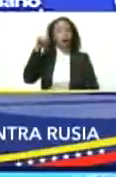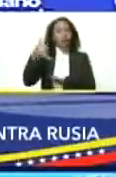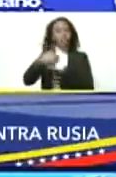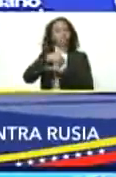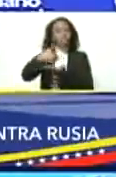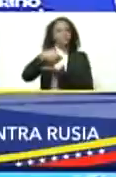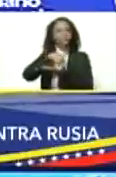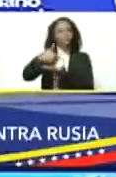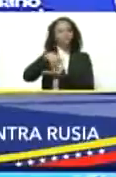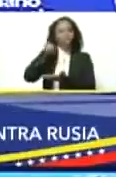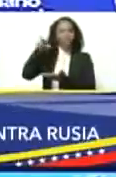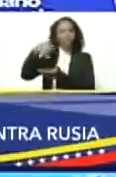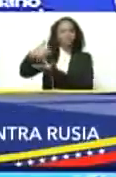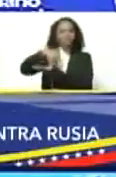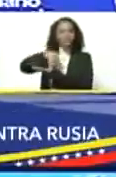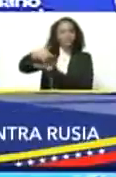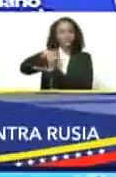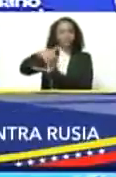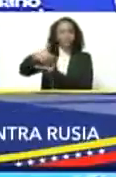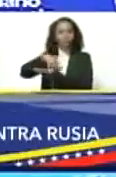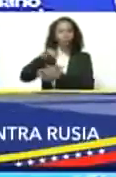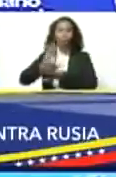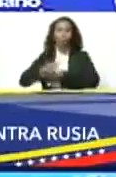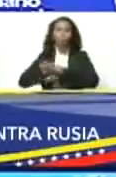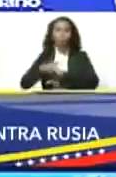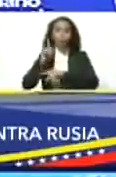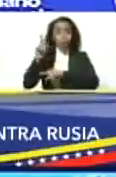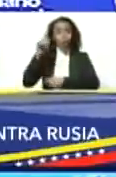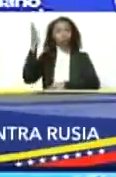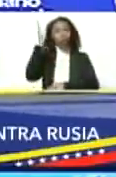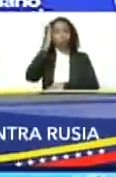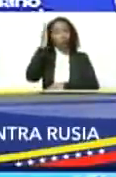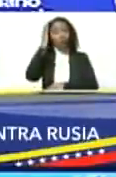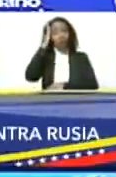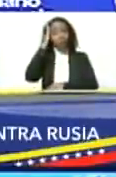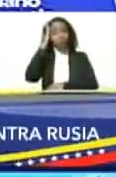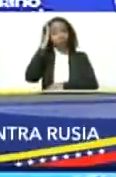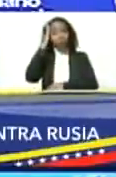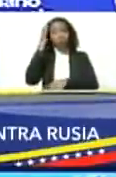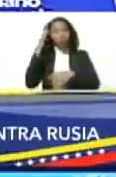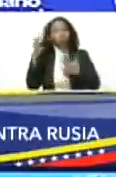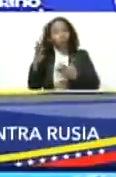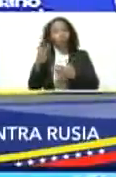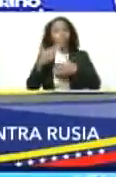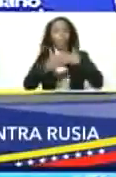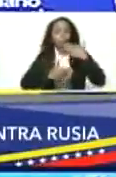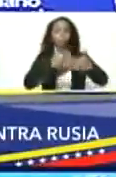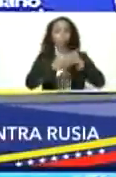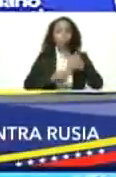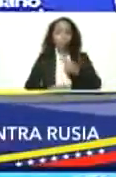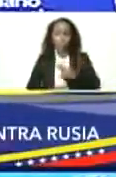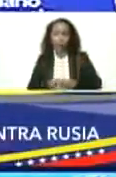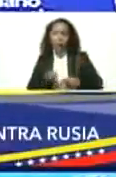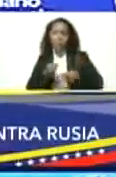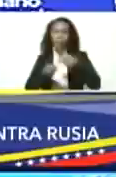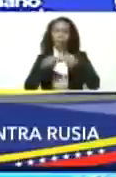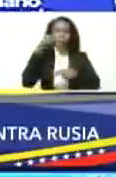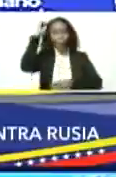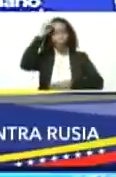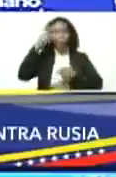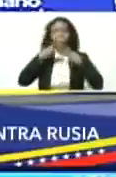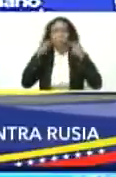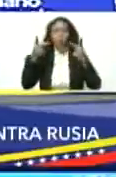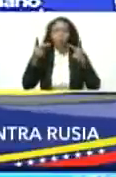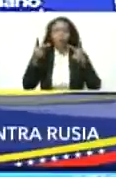Son muy débiles. Porque saben que se ha ido construyendo una opinión pública